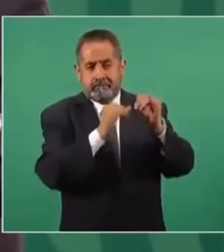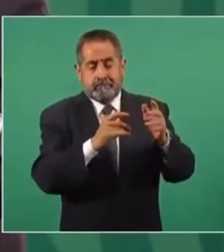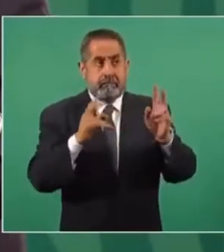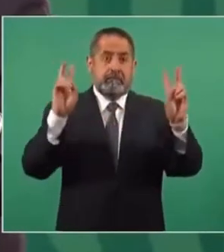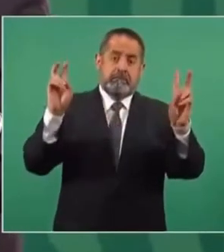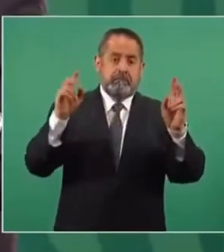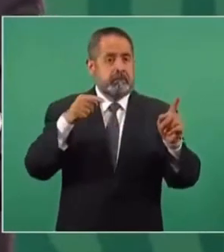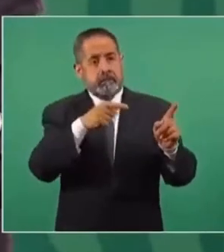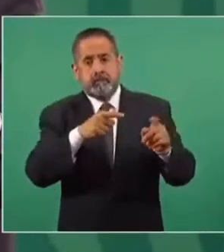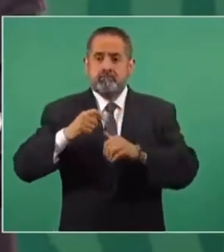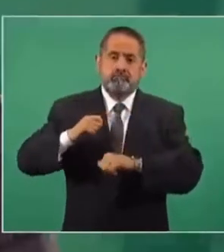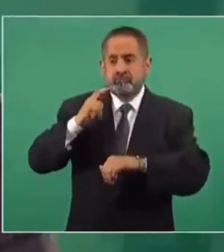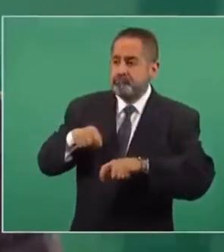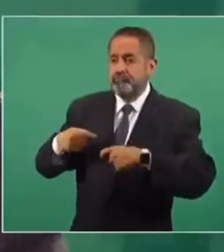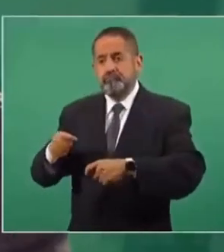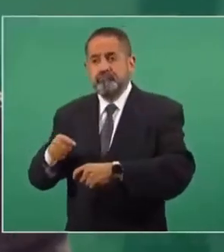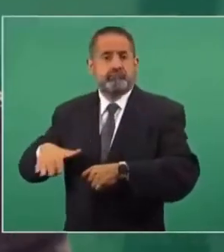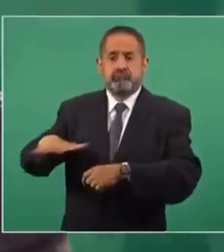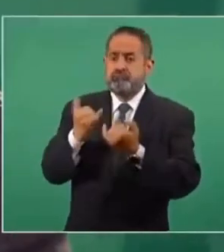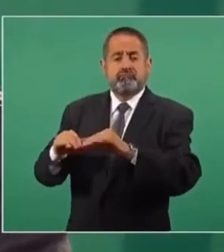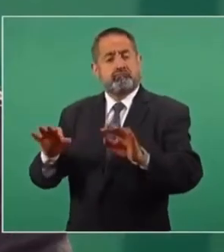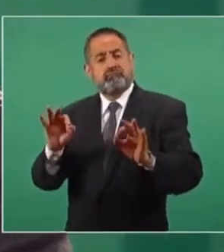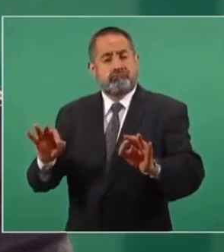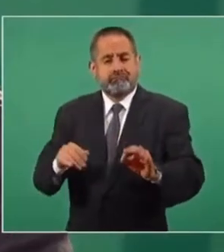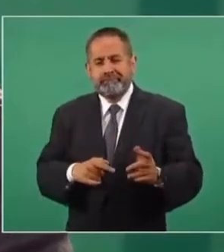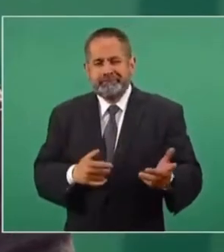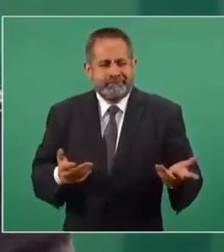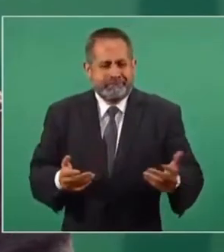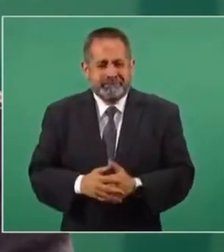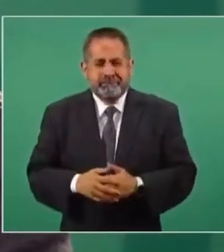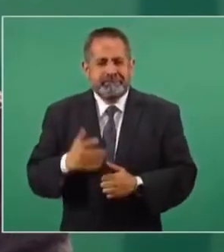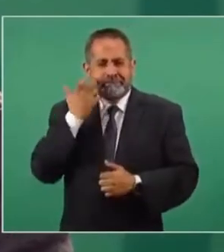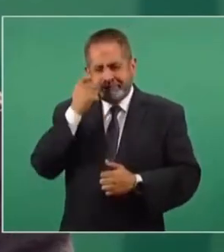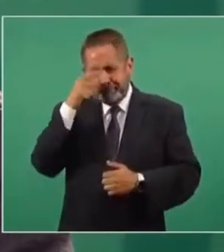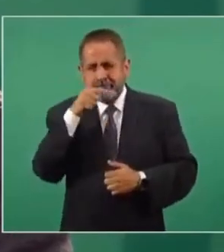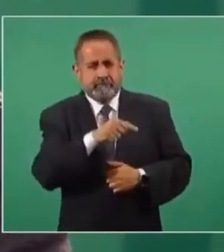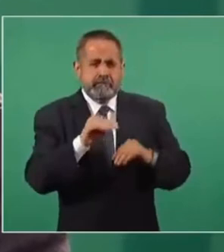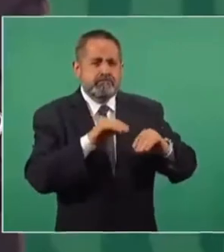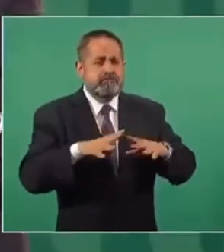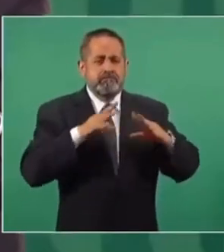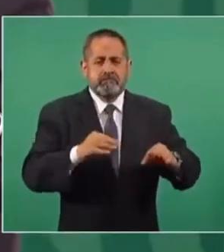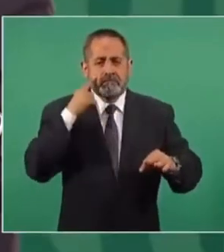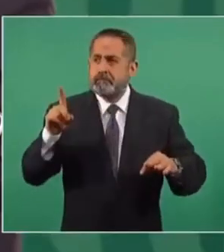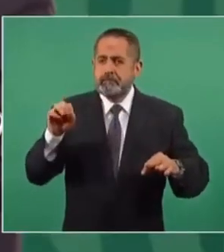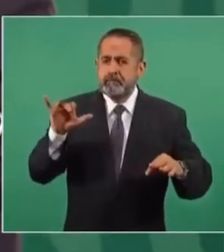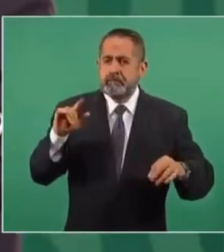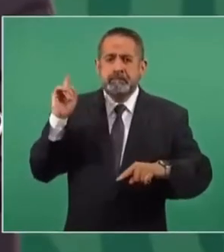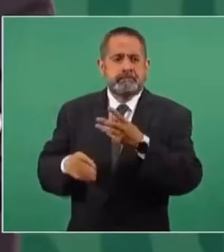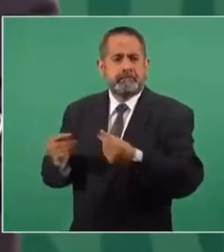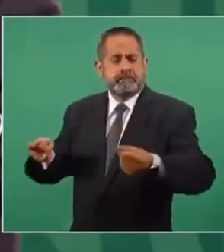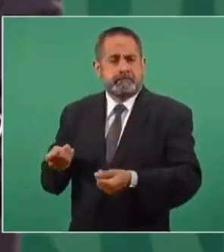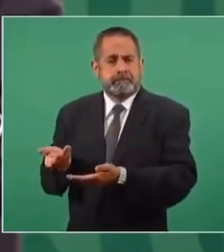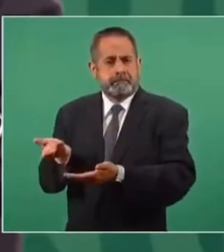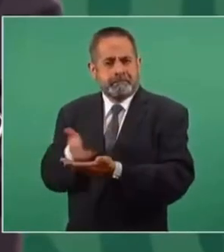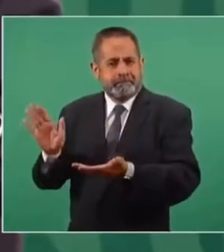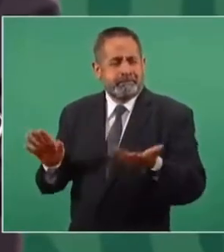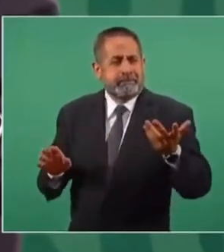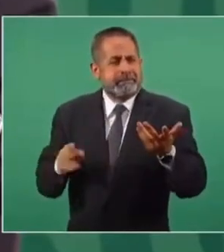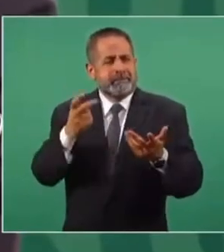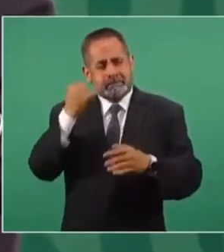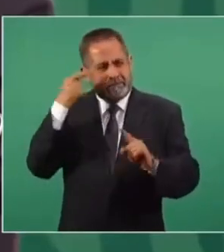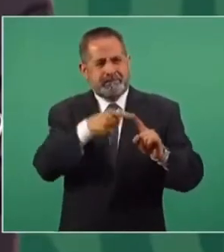supuestamente encargados de garantizar la democracia. Los crearon para que no haya democracia. Para eso crearon